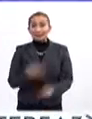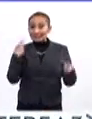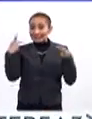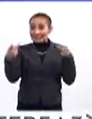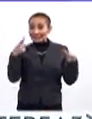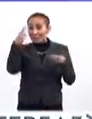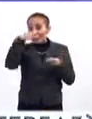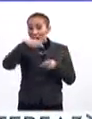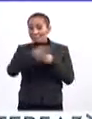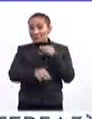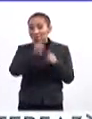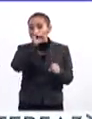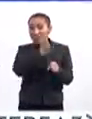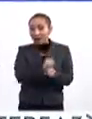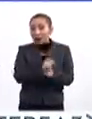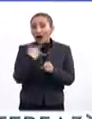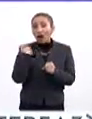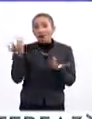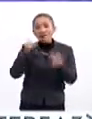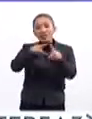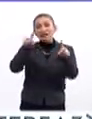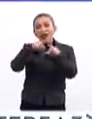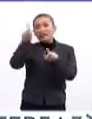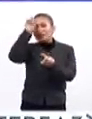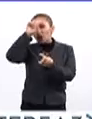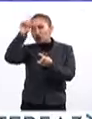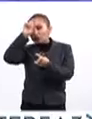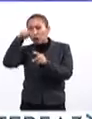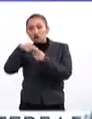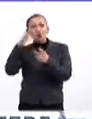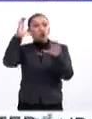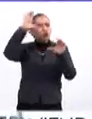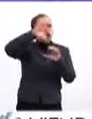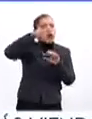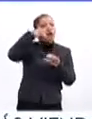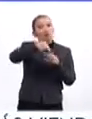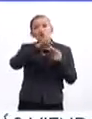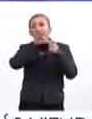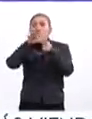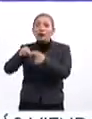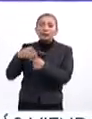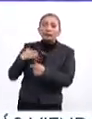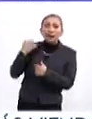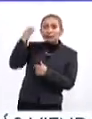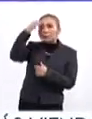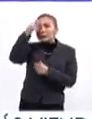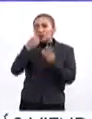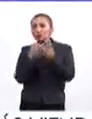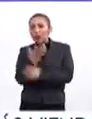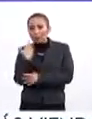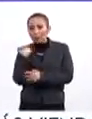Prepárate para este fin de semana con una serie de recomendaciones culturales que te llevarán a vivir nuevas experiencias y emociones.